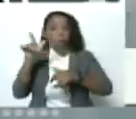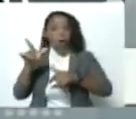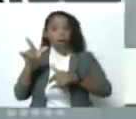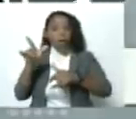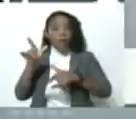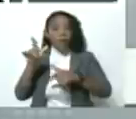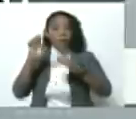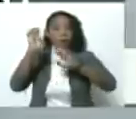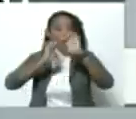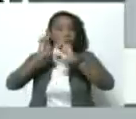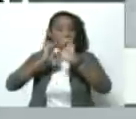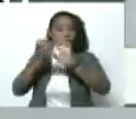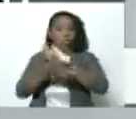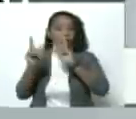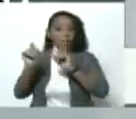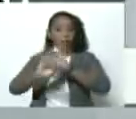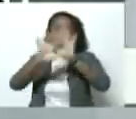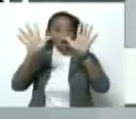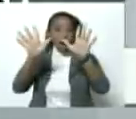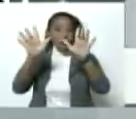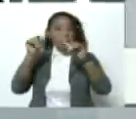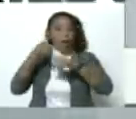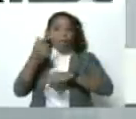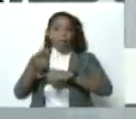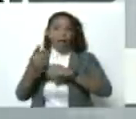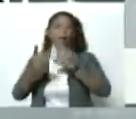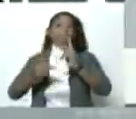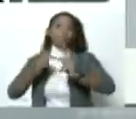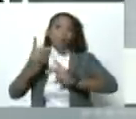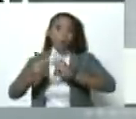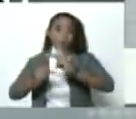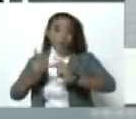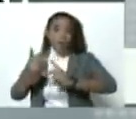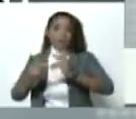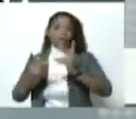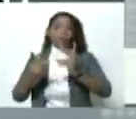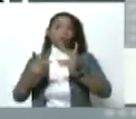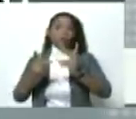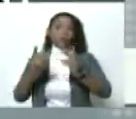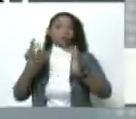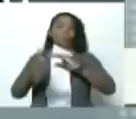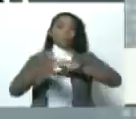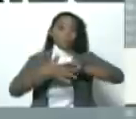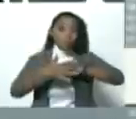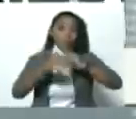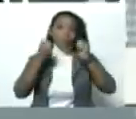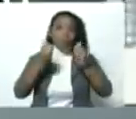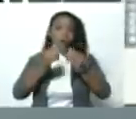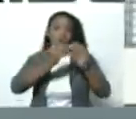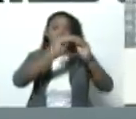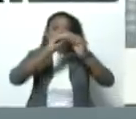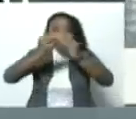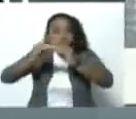Ha devaluado esta declaración al decir que hubo un proceso consistente, técnicamente bien realizado,